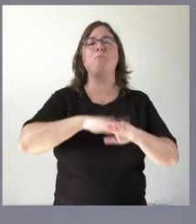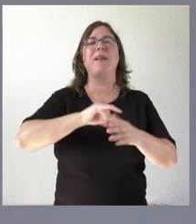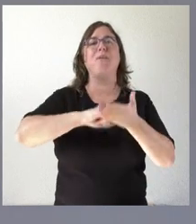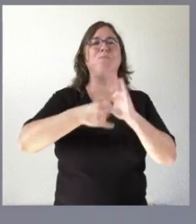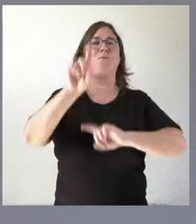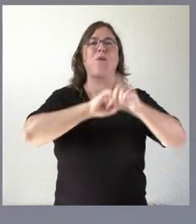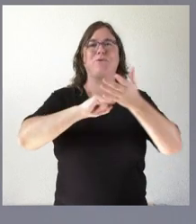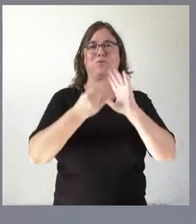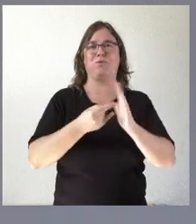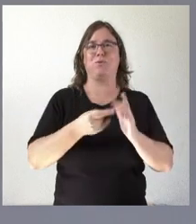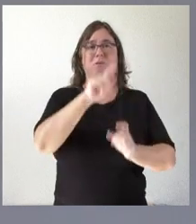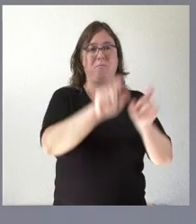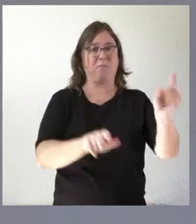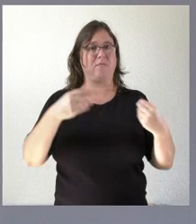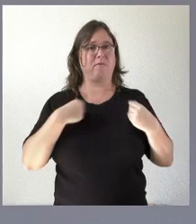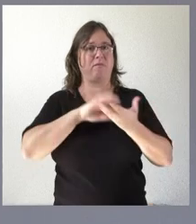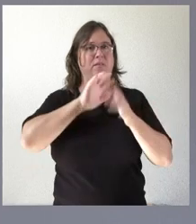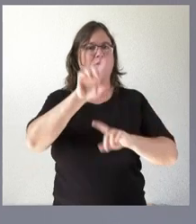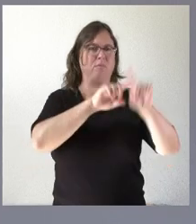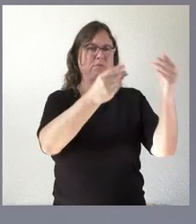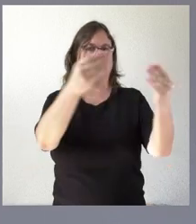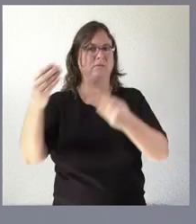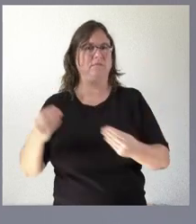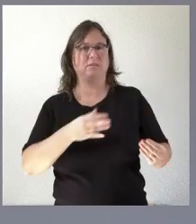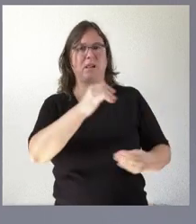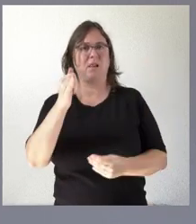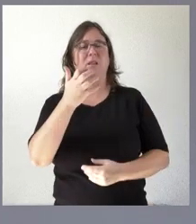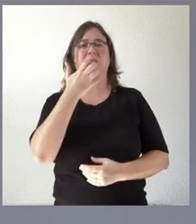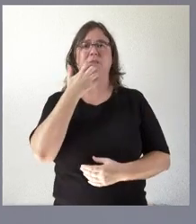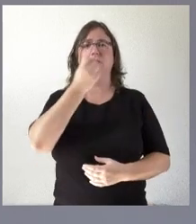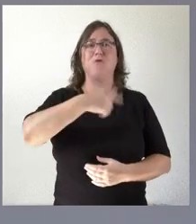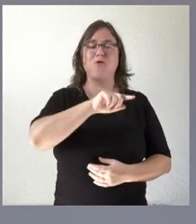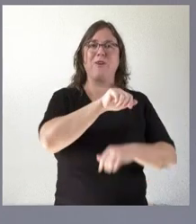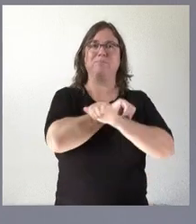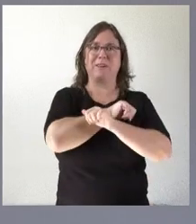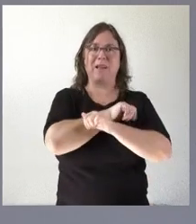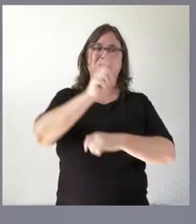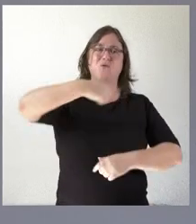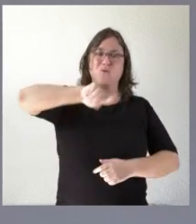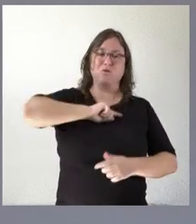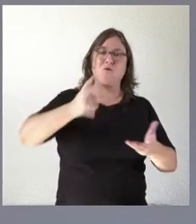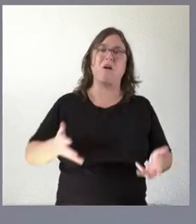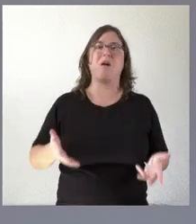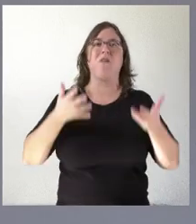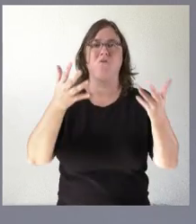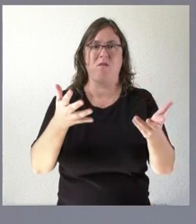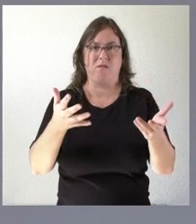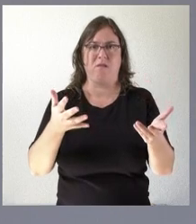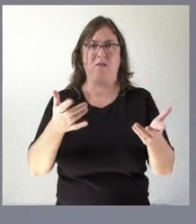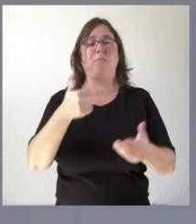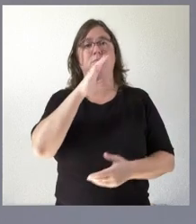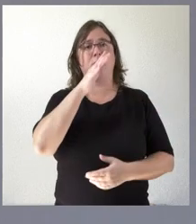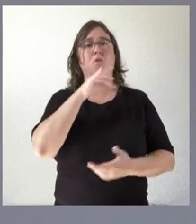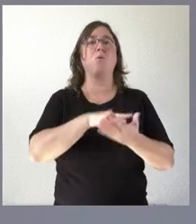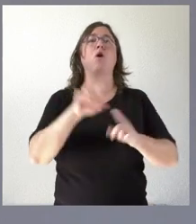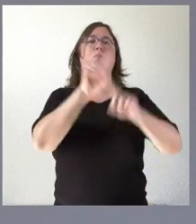las personas de Castilla y León tienen muchos problemas y sin duda esperan que nosotros contribuyamos a resolvérselos tienen el problema